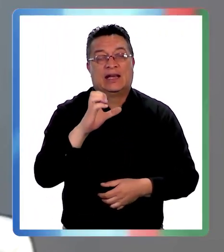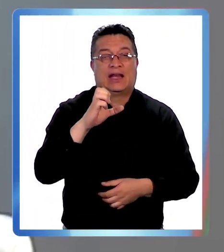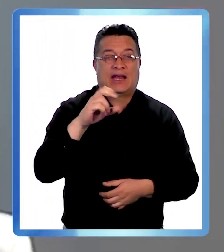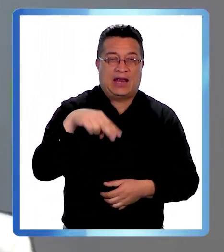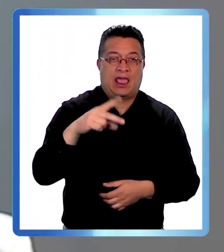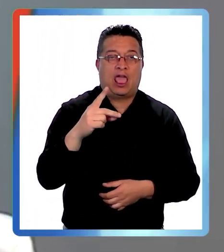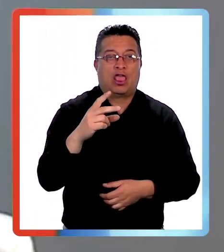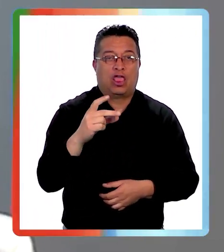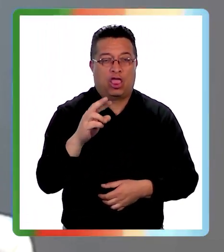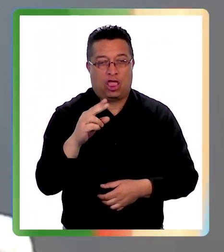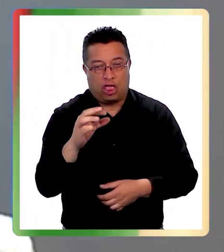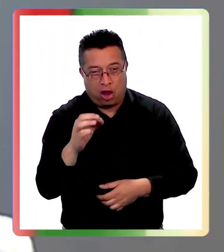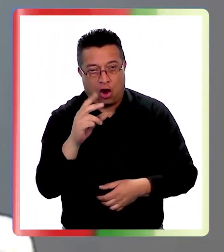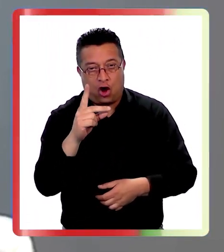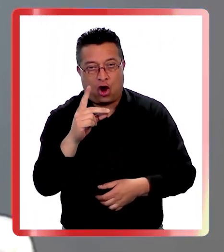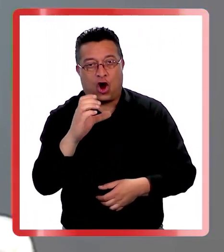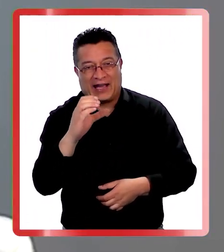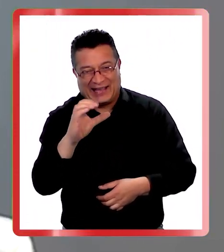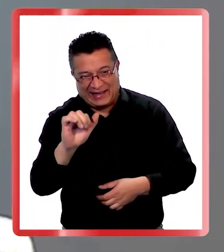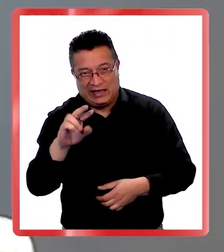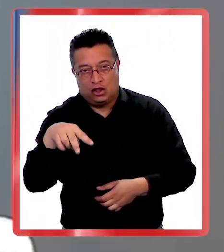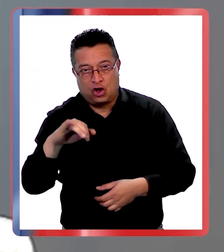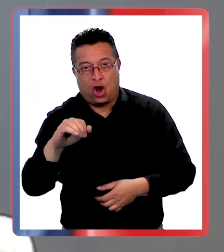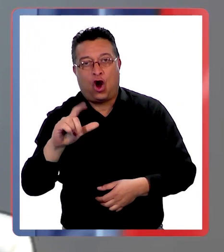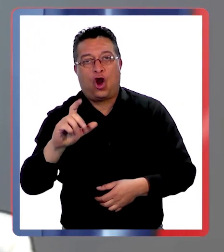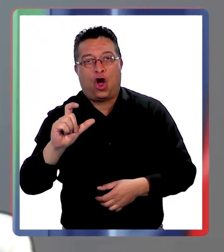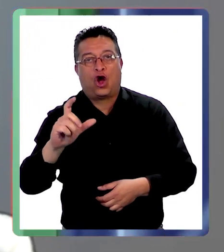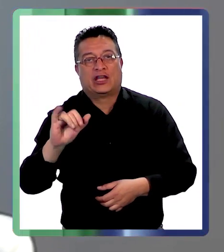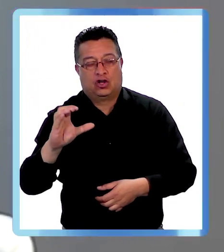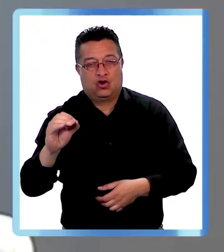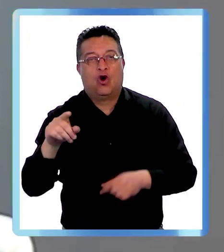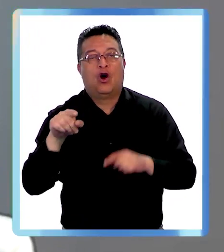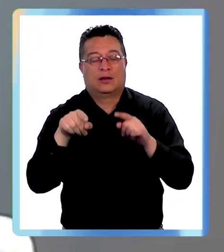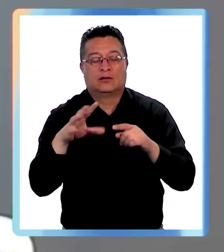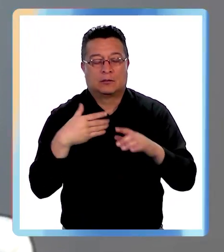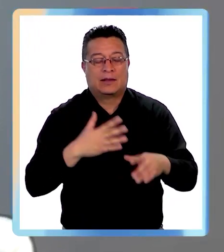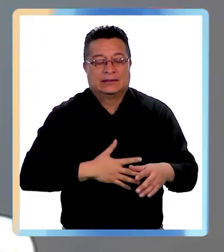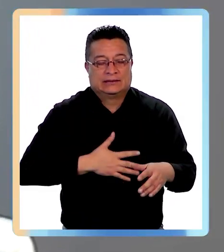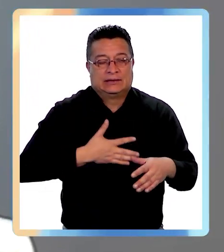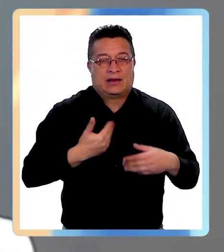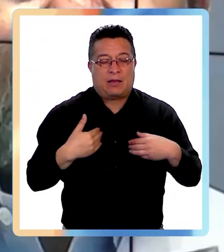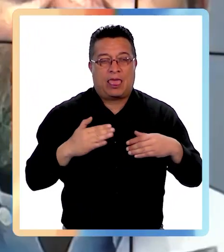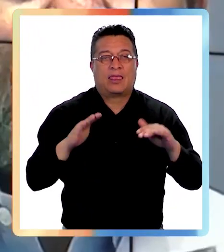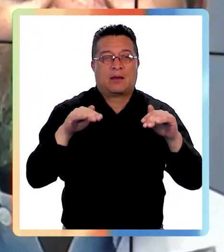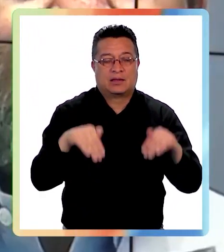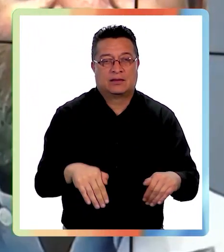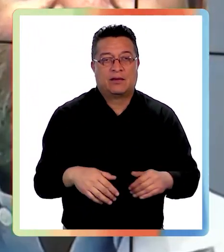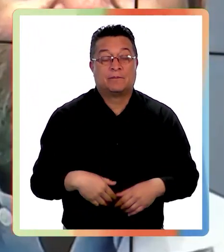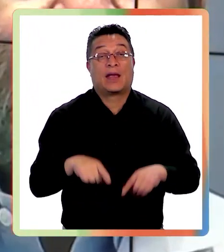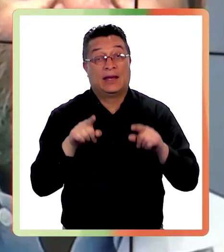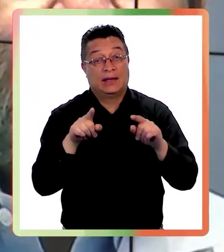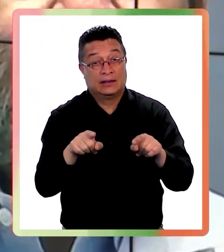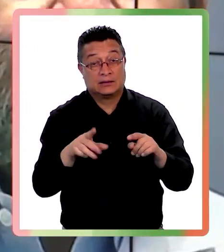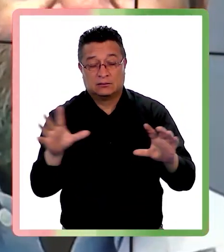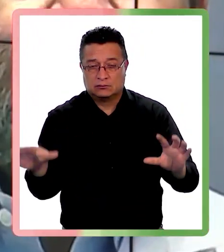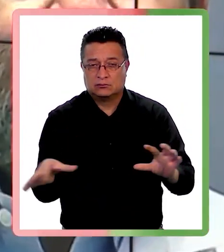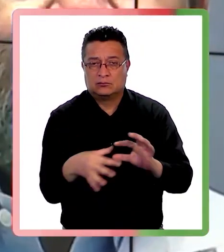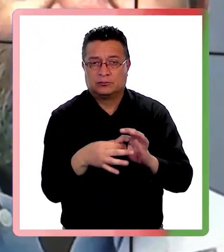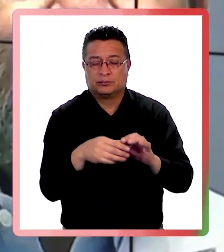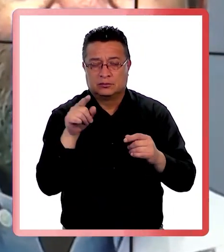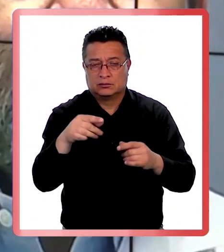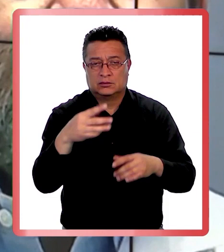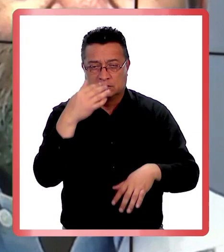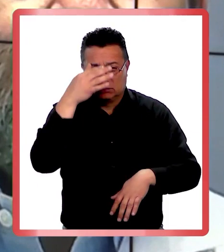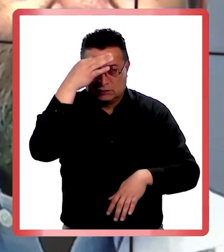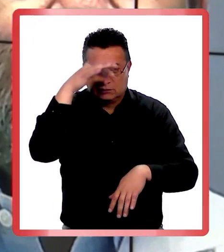Entonces, todo este desajuste finalmente se transforma en una sintomatología depresiva. ¿Esto se relaciona al trastorno